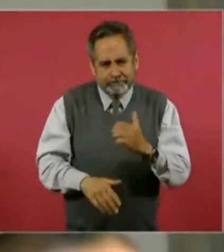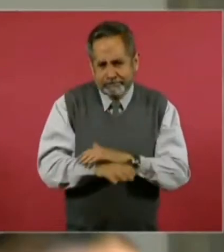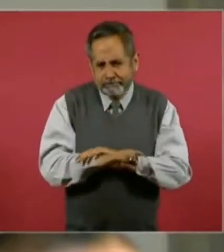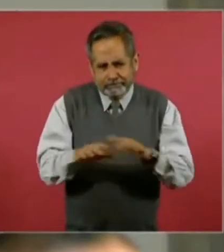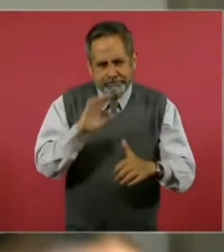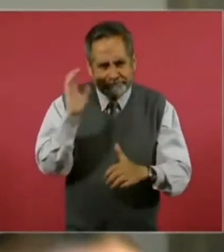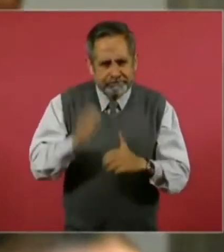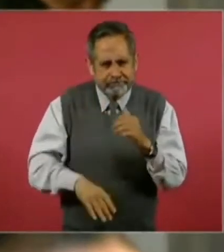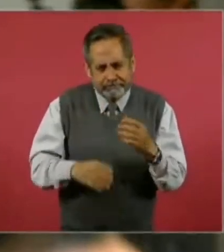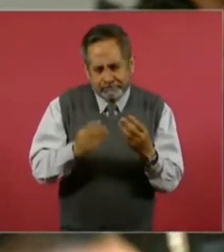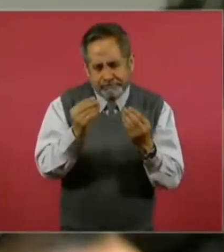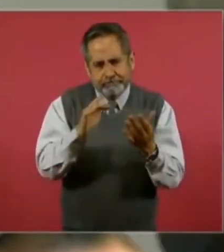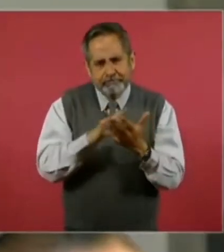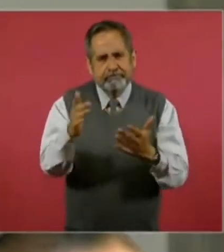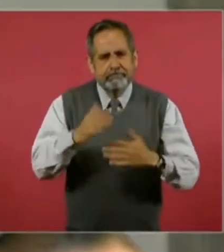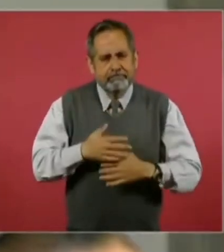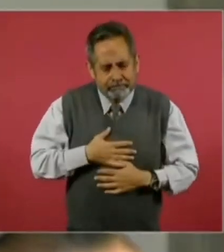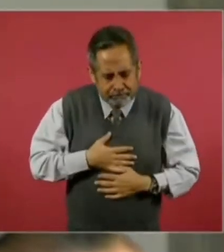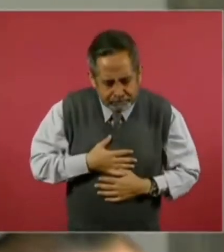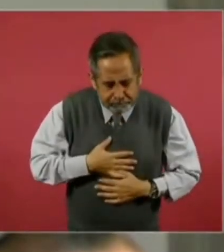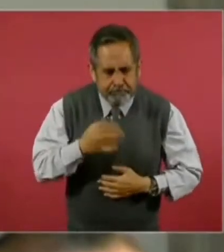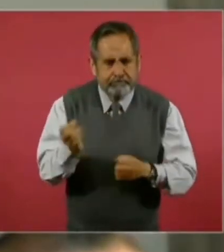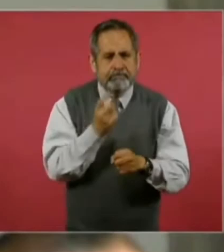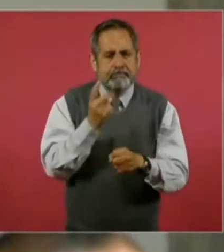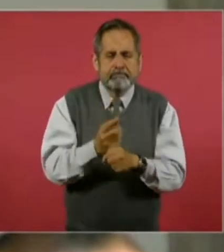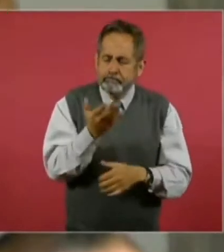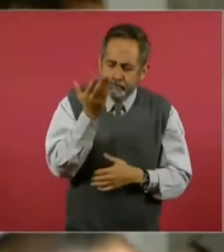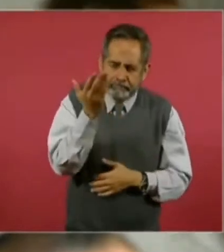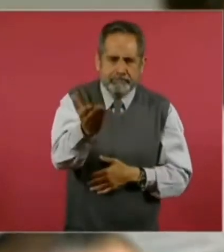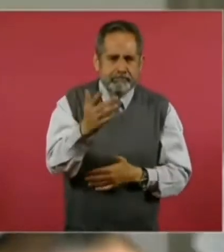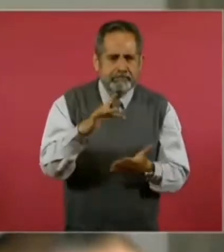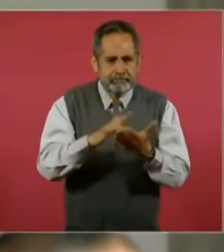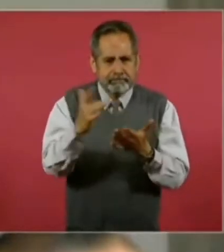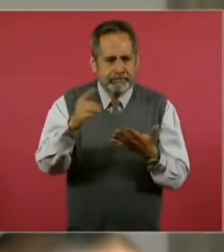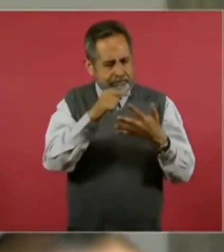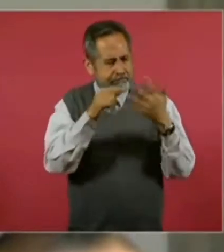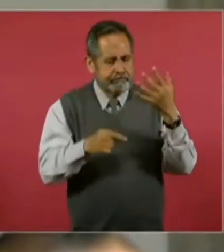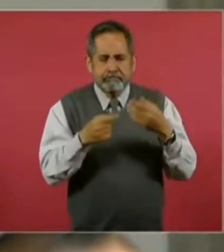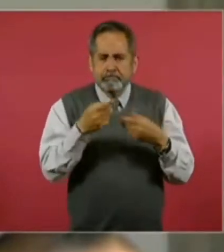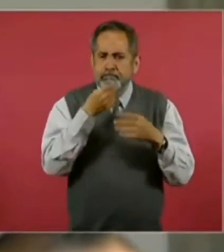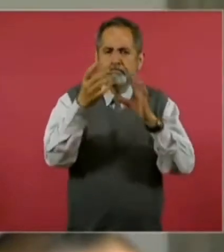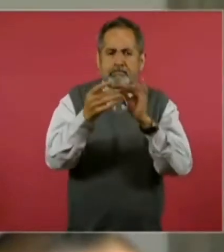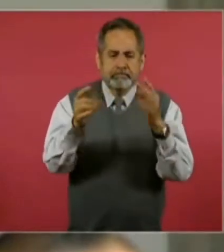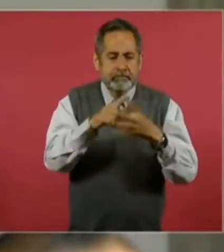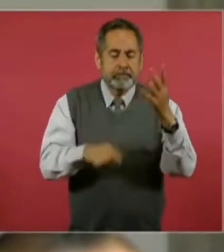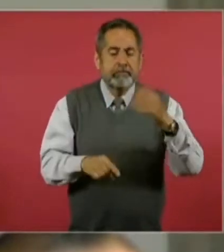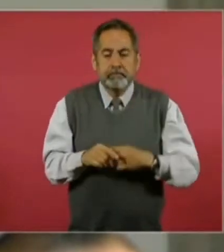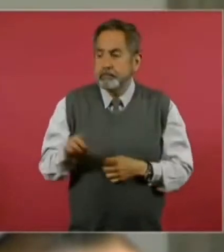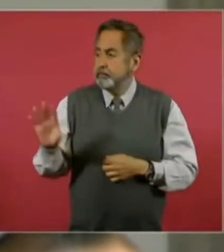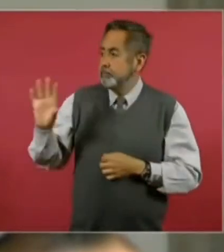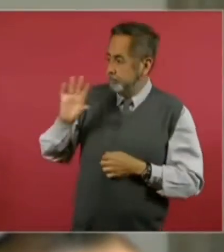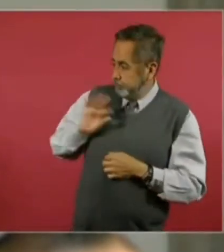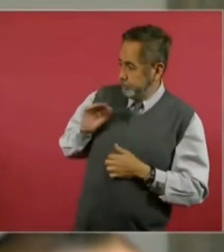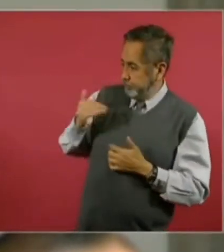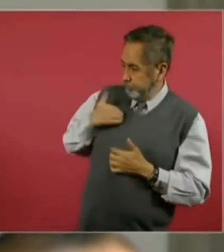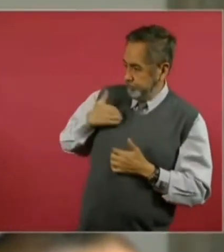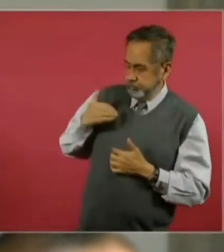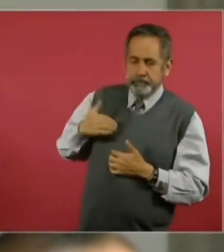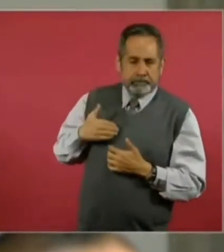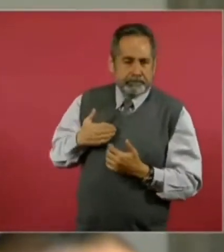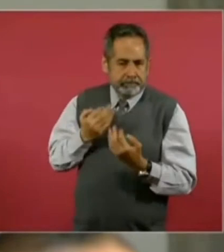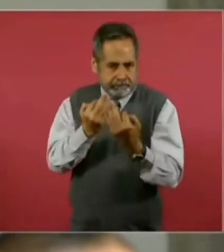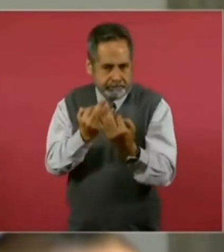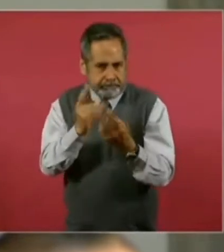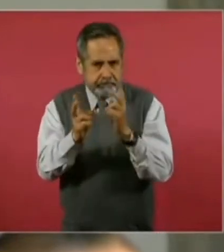terminarse, así que, bueno, sí quería tener la oportunidad de hacerle algunos comentarios. Mire, mucha gente me busca, mucha gente quiere